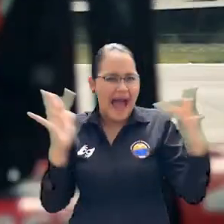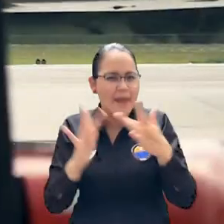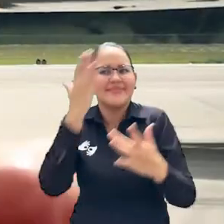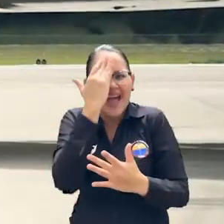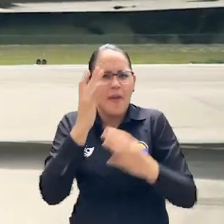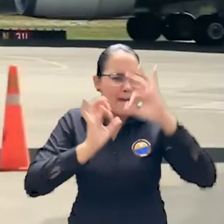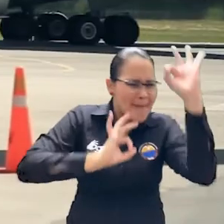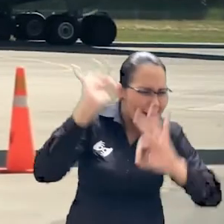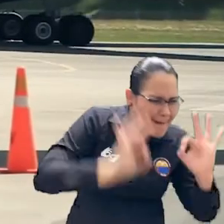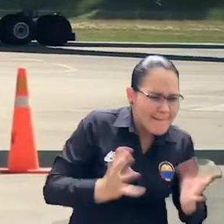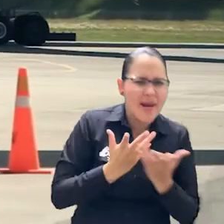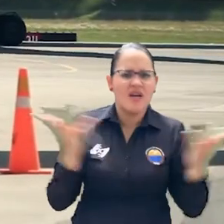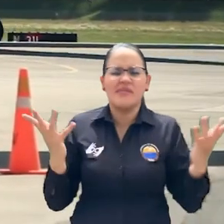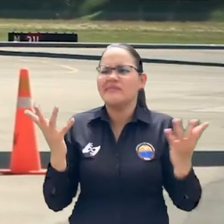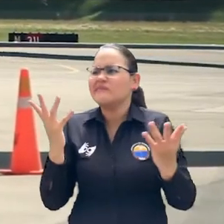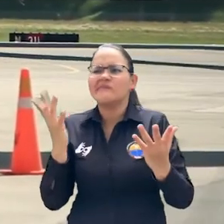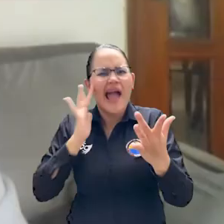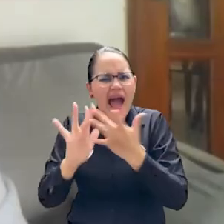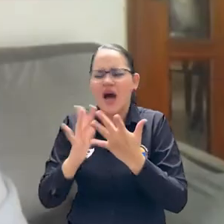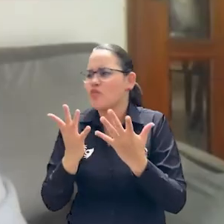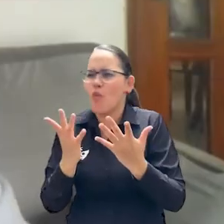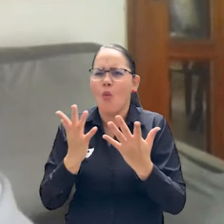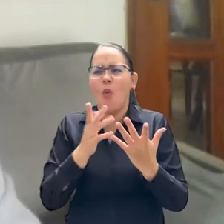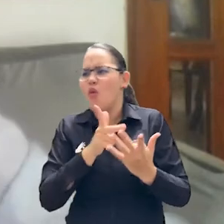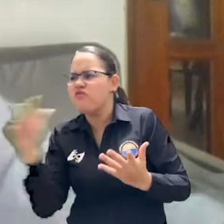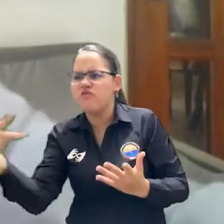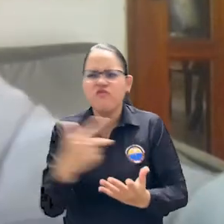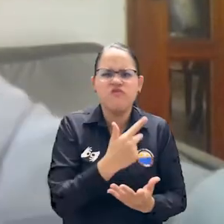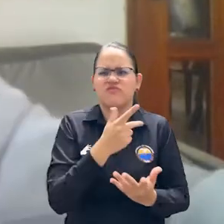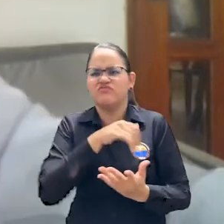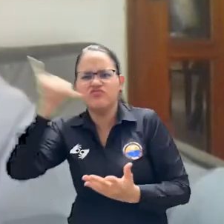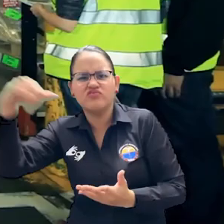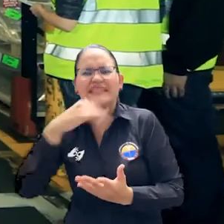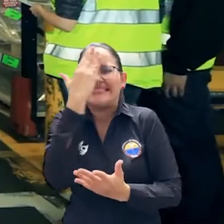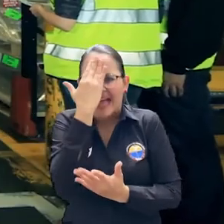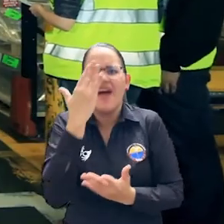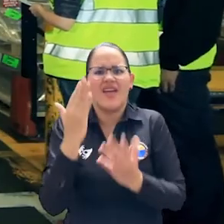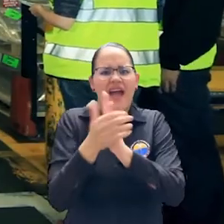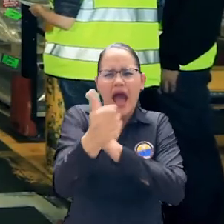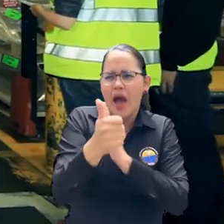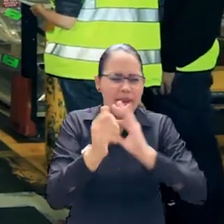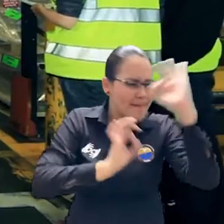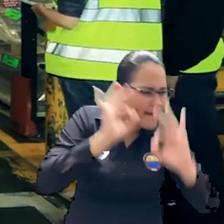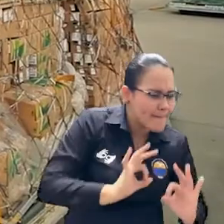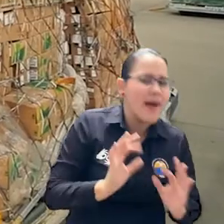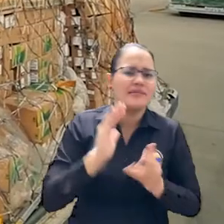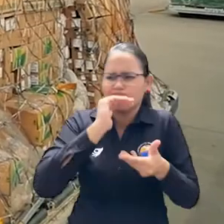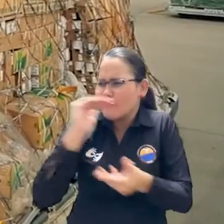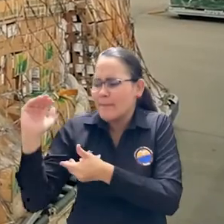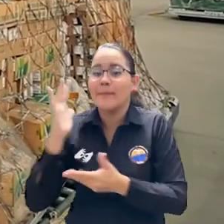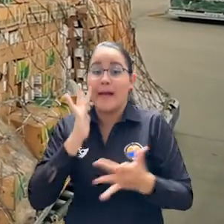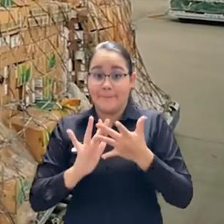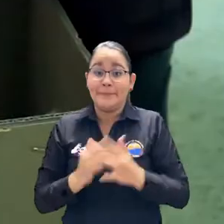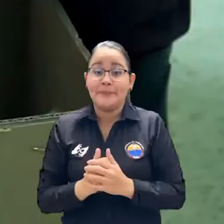logística, en el área de operaciones y en el área de transporte, y nuestros profesionales podrán encontrar en ellos